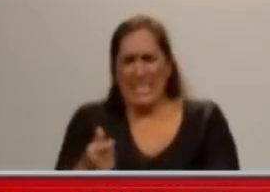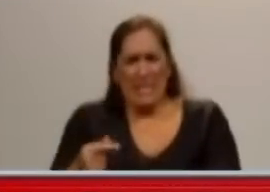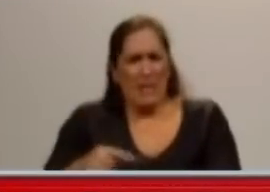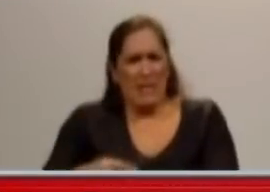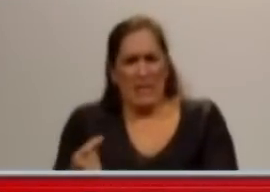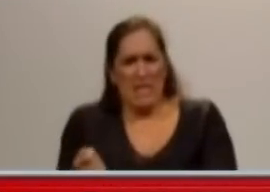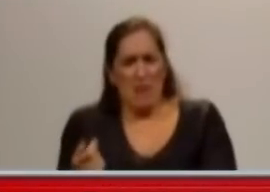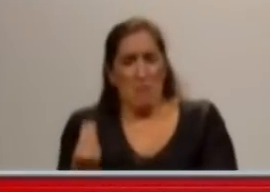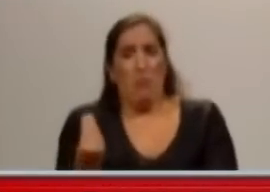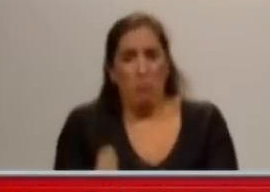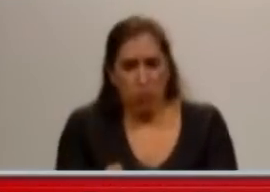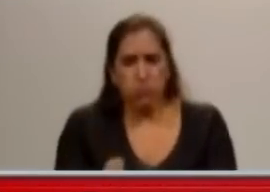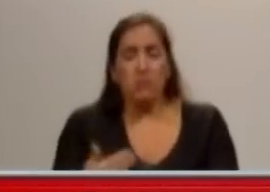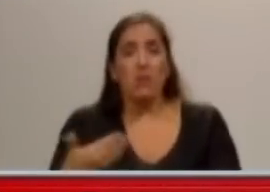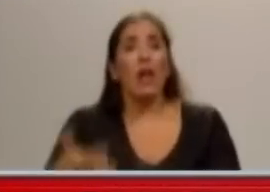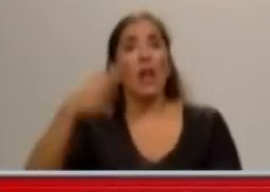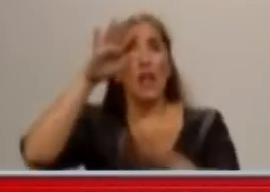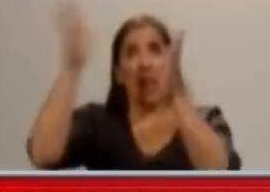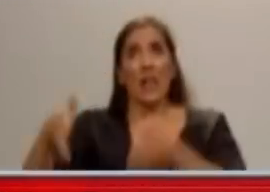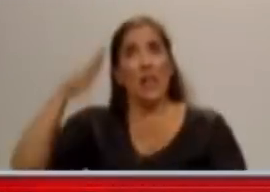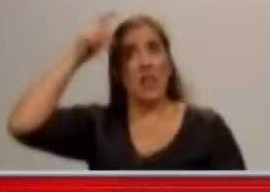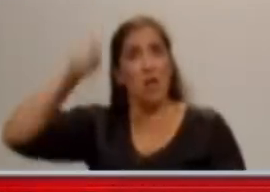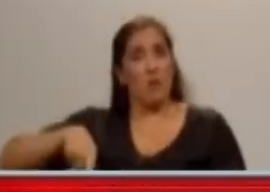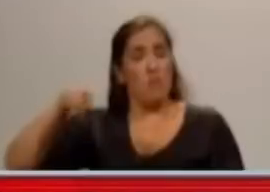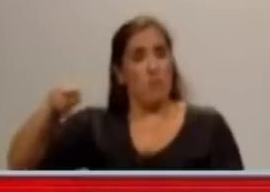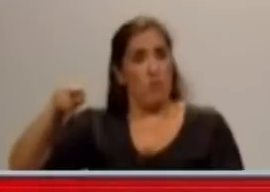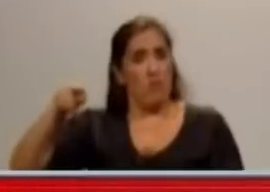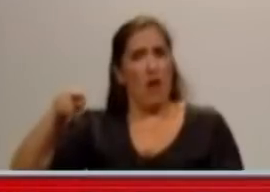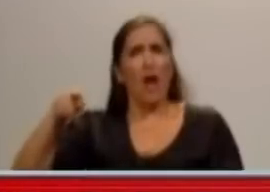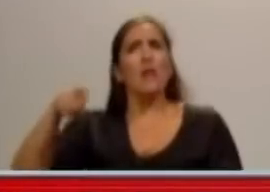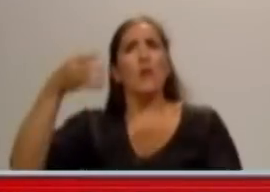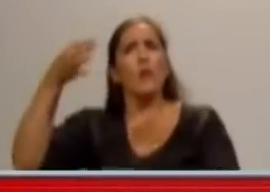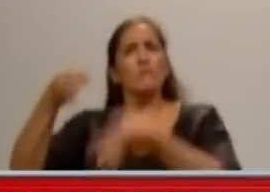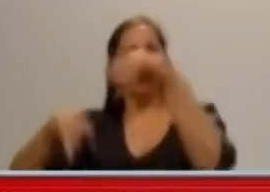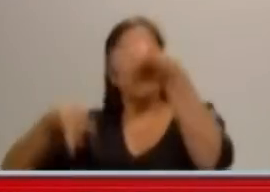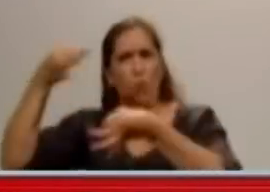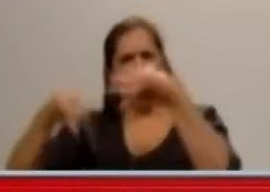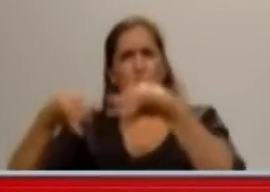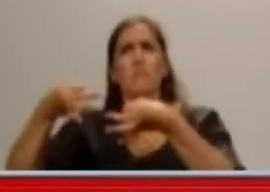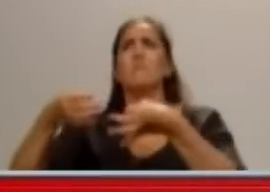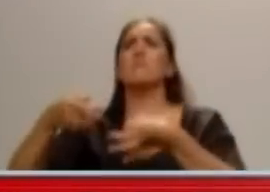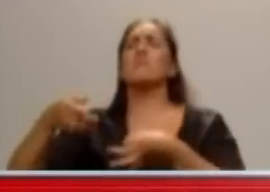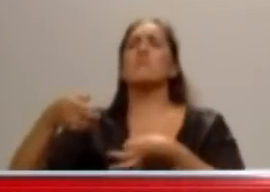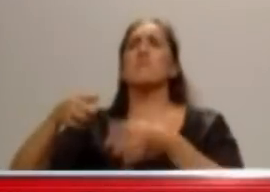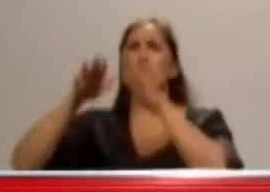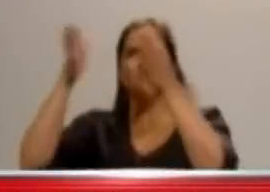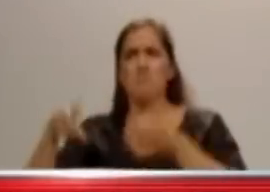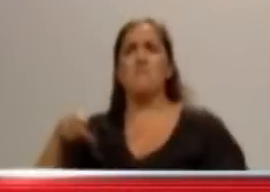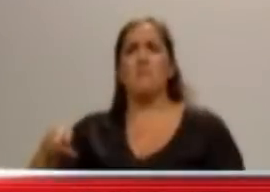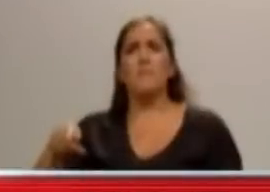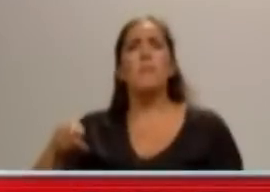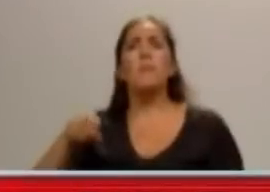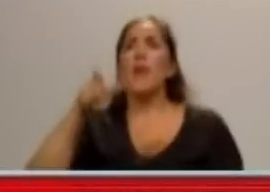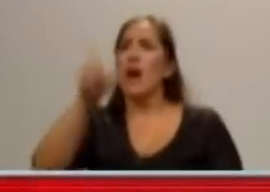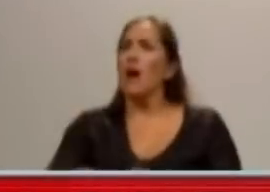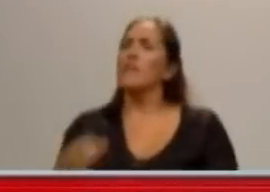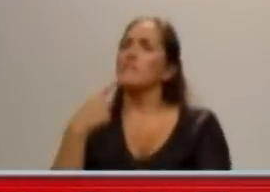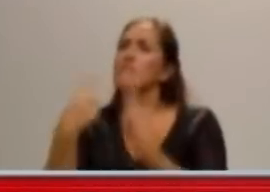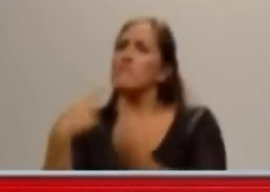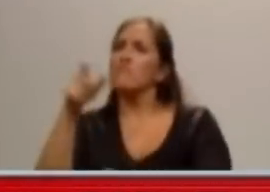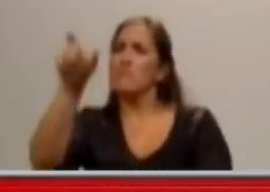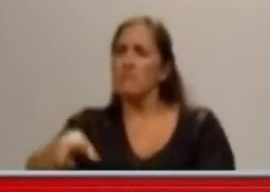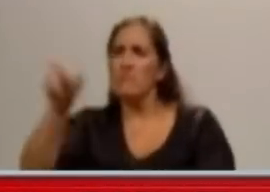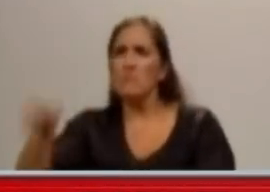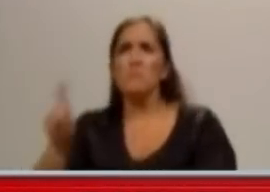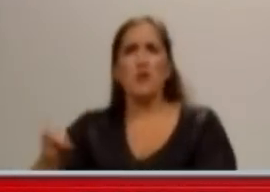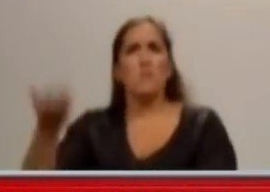ciclo que nos ofrece la oportunidad de un cambio. Así esto no va más. Y espero que debería haber un acuerdo de todos los que aspiran